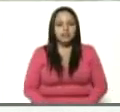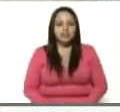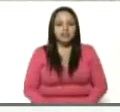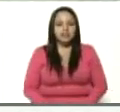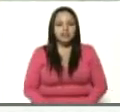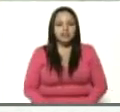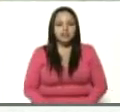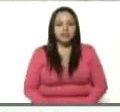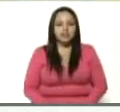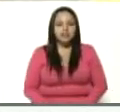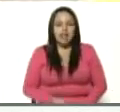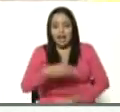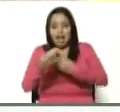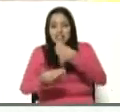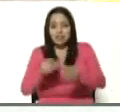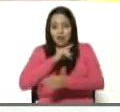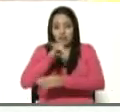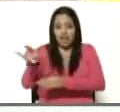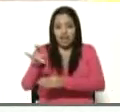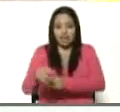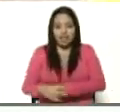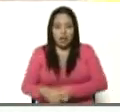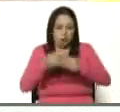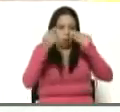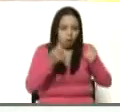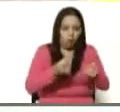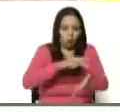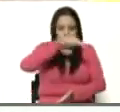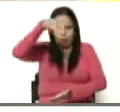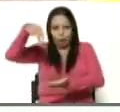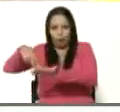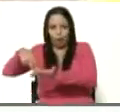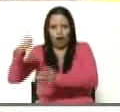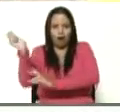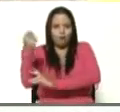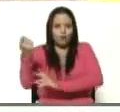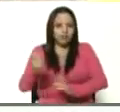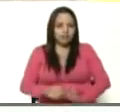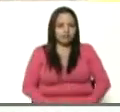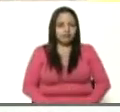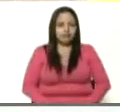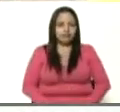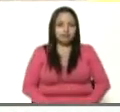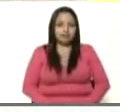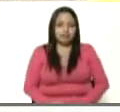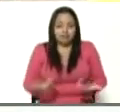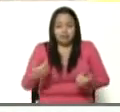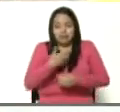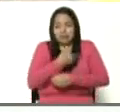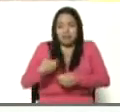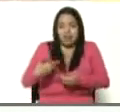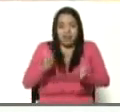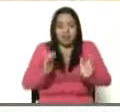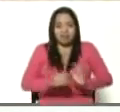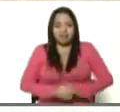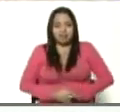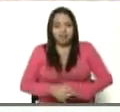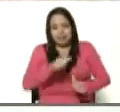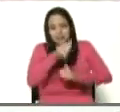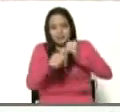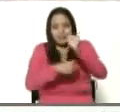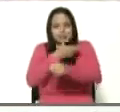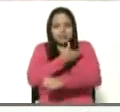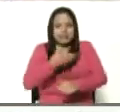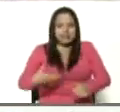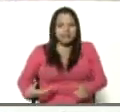Hacer un viaje teletransportado y llegar a Apure. Ah, es lo que provoca. Señora vicepresidenta,